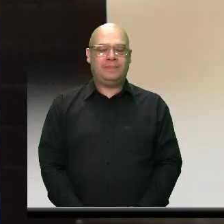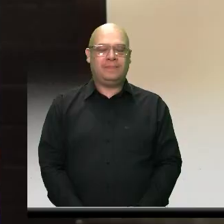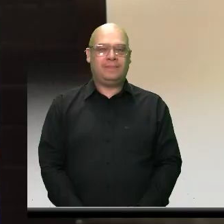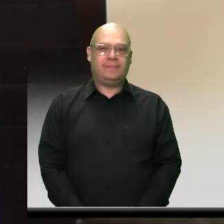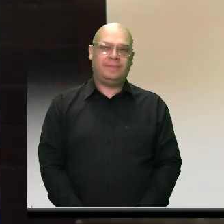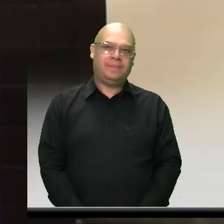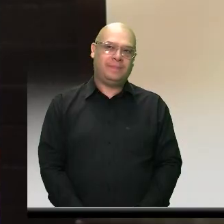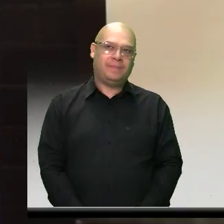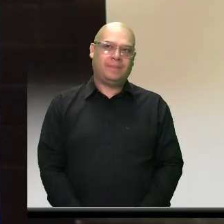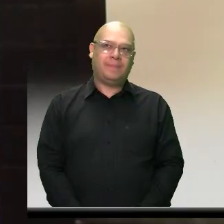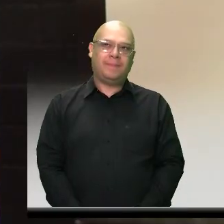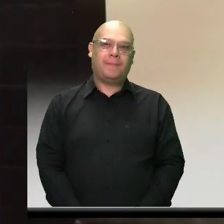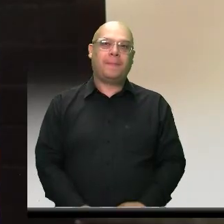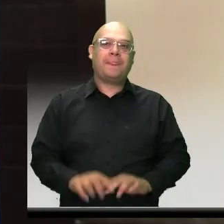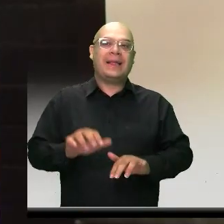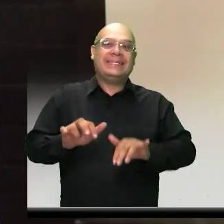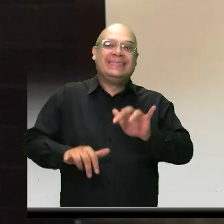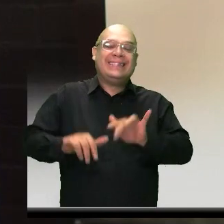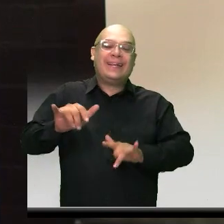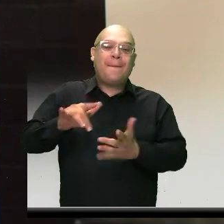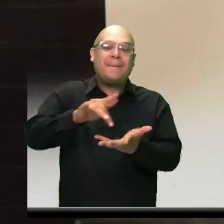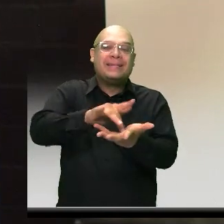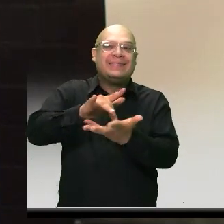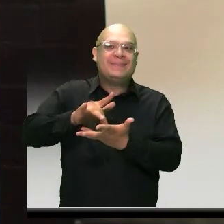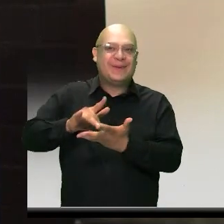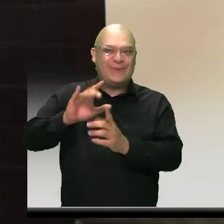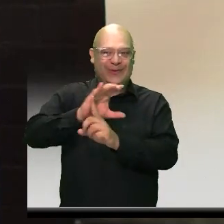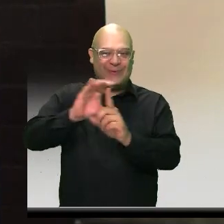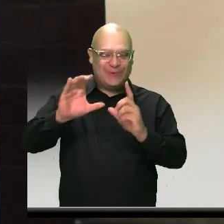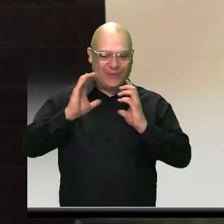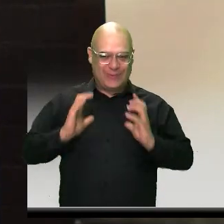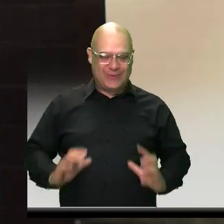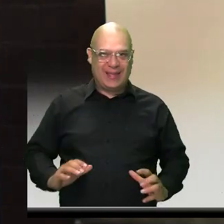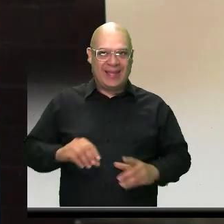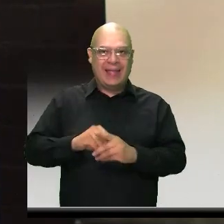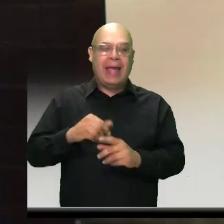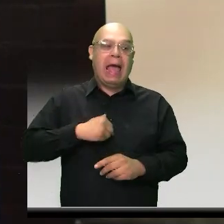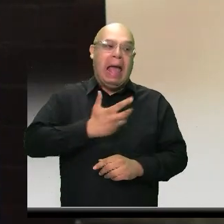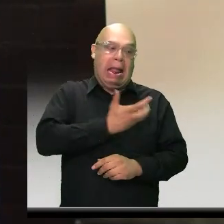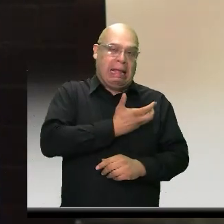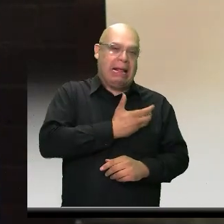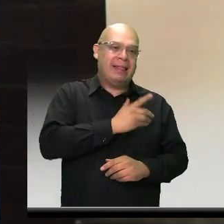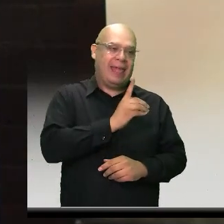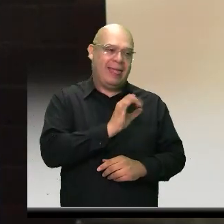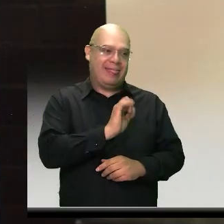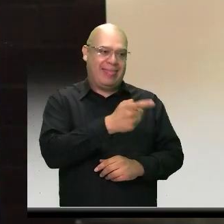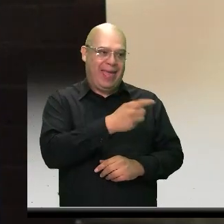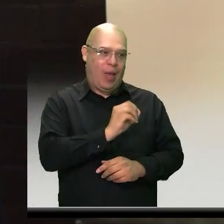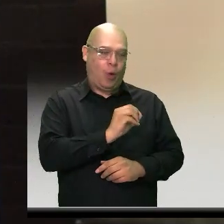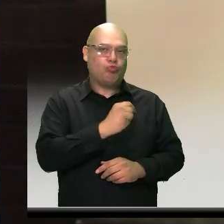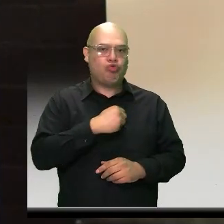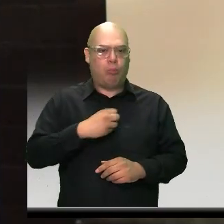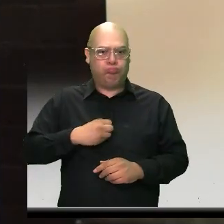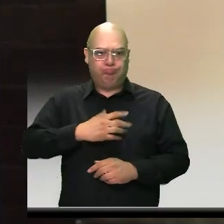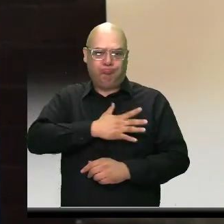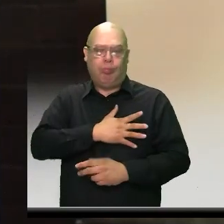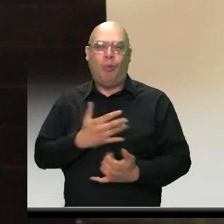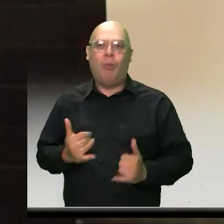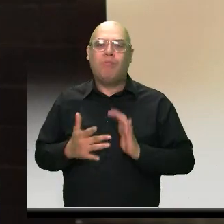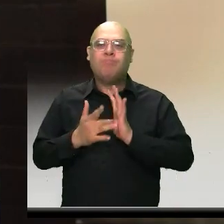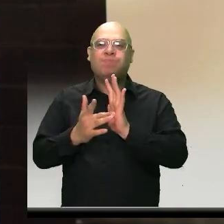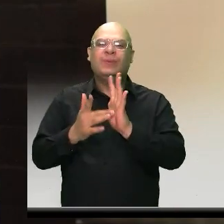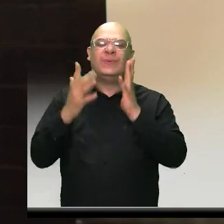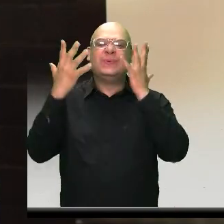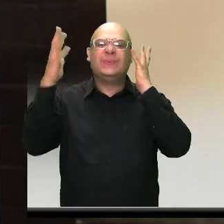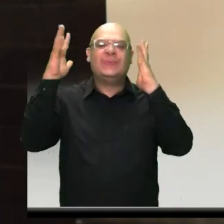Desde la Secretaría de Participación Ciudadana, en representación de nuestro alcalde Diego Torres, tuvimos la oportunidad de acompañar la celebración de los